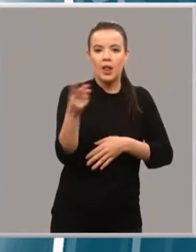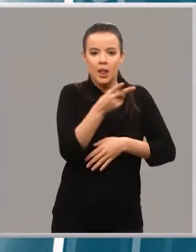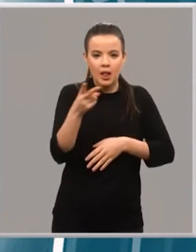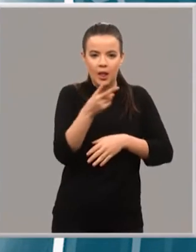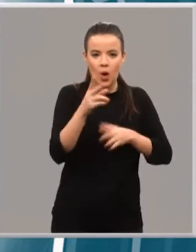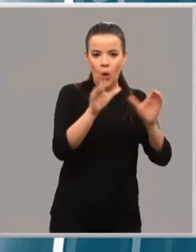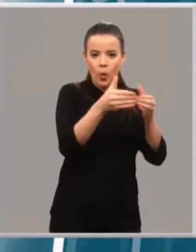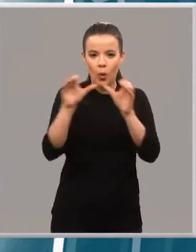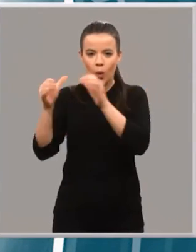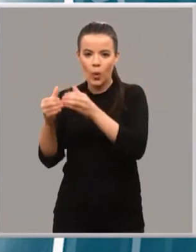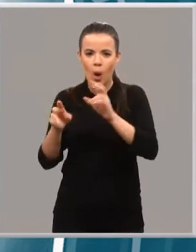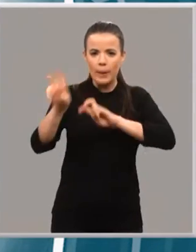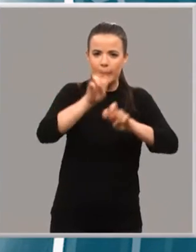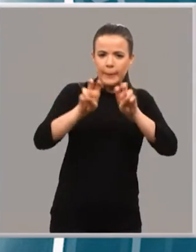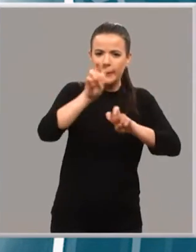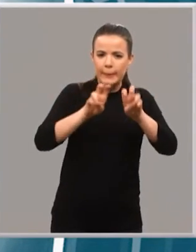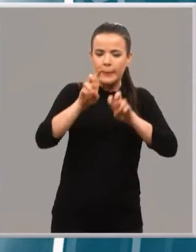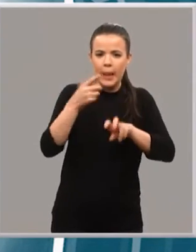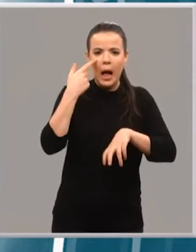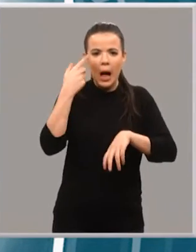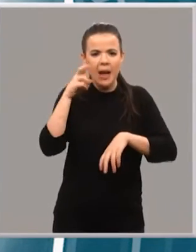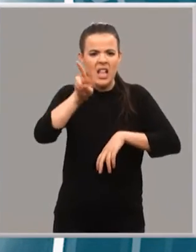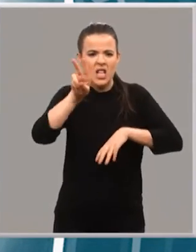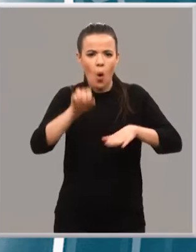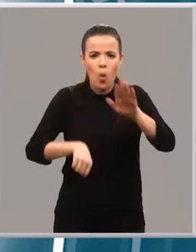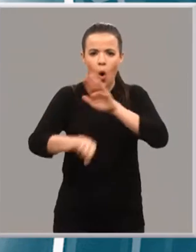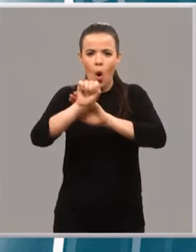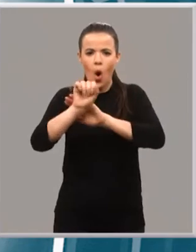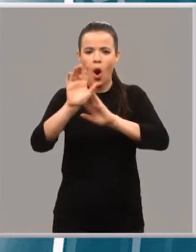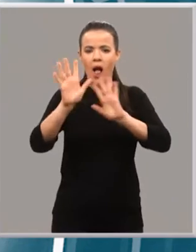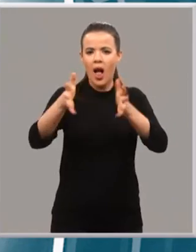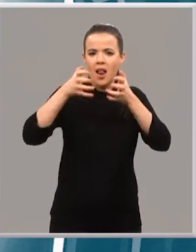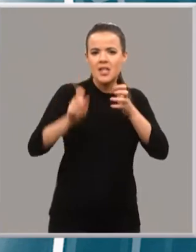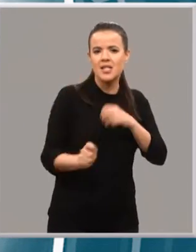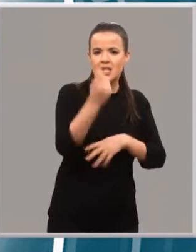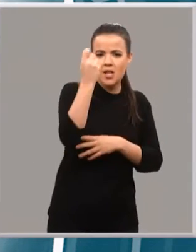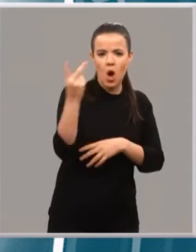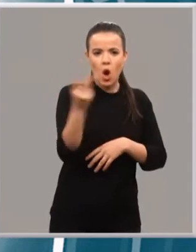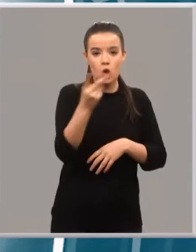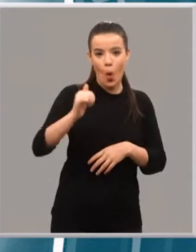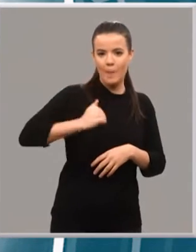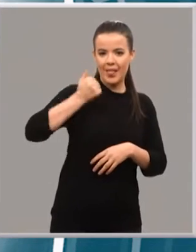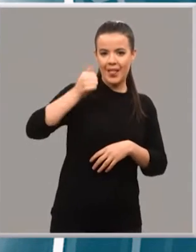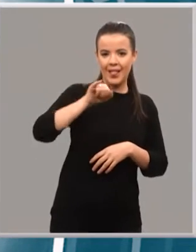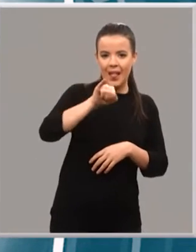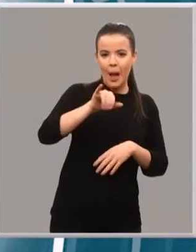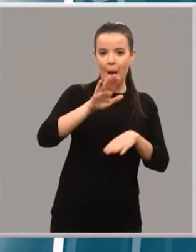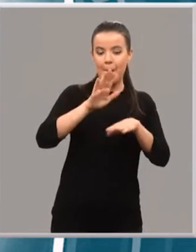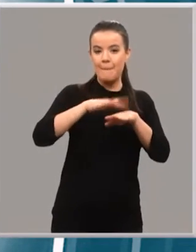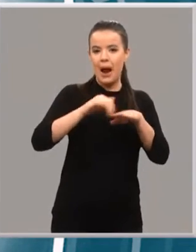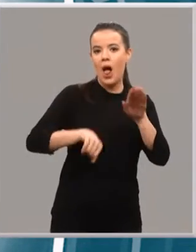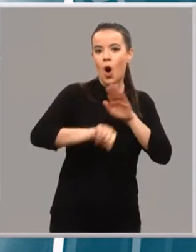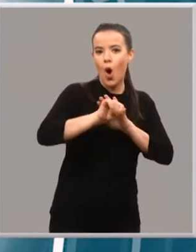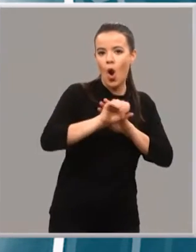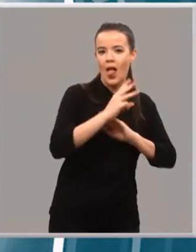se fajaron en busca de ese segundo gol que les diera el pase. Tuvieron ocasiones ambos para haber marcado, hasta tres